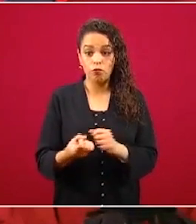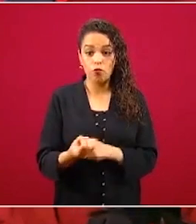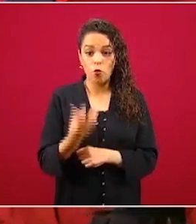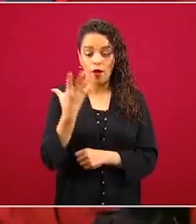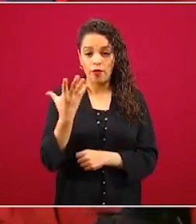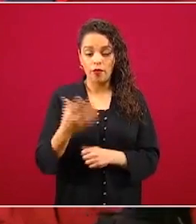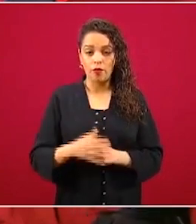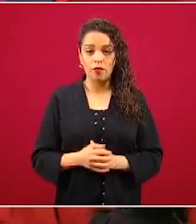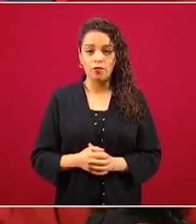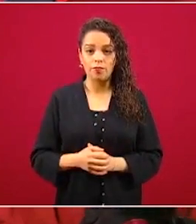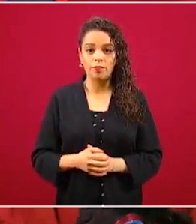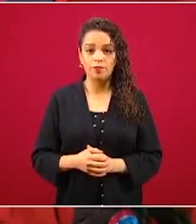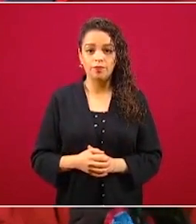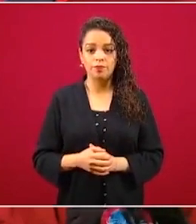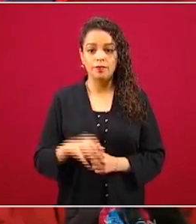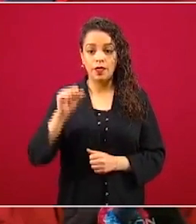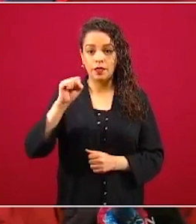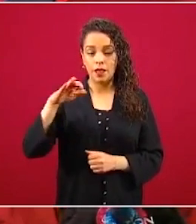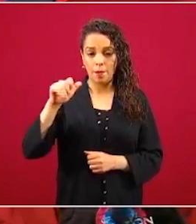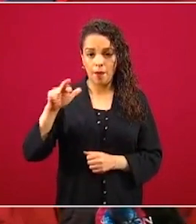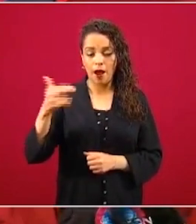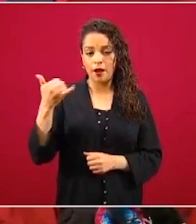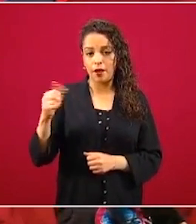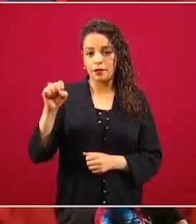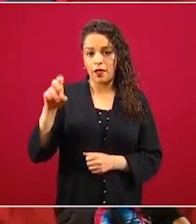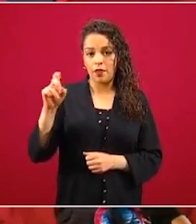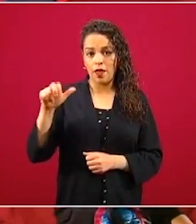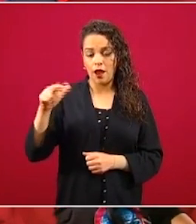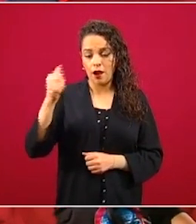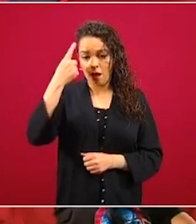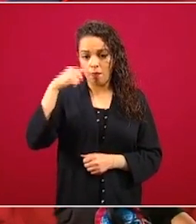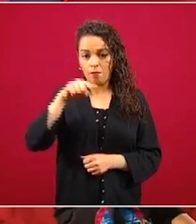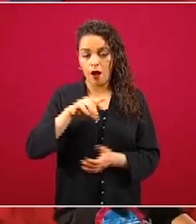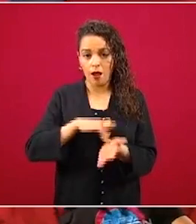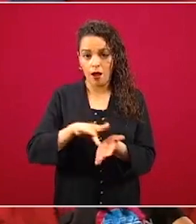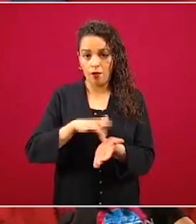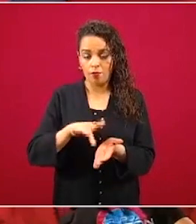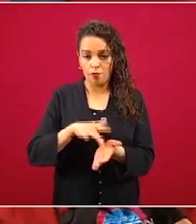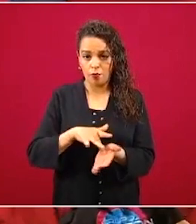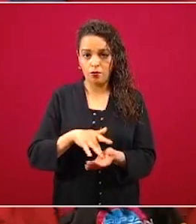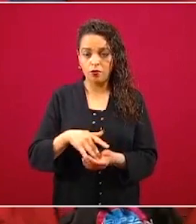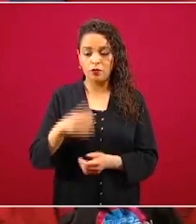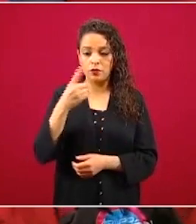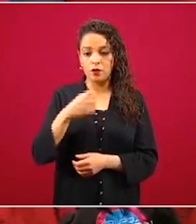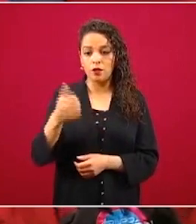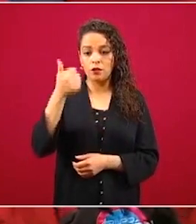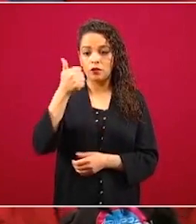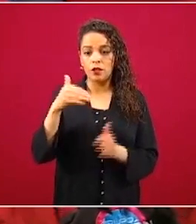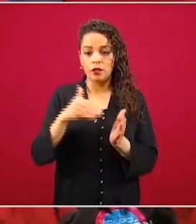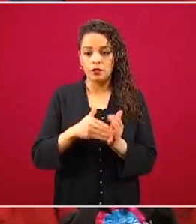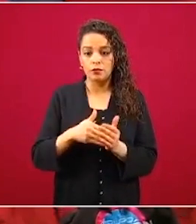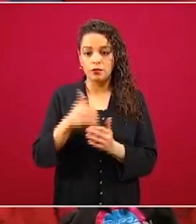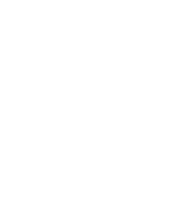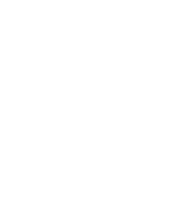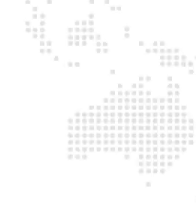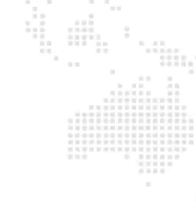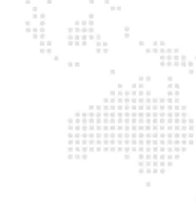los elementos de Sedena y Semar en apoyo a la Guardia Nacional son 106 mil 615 elementos.